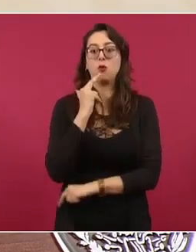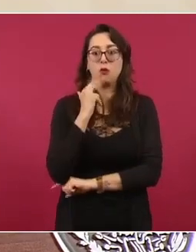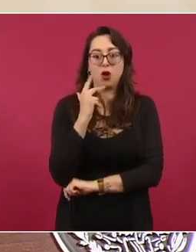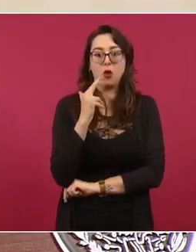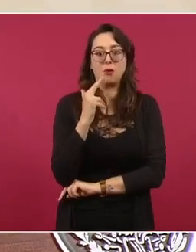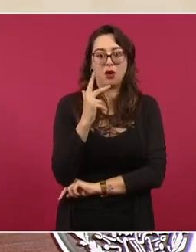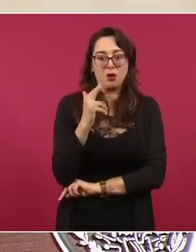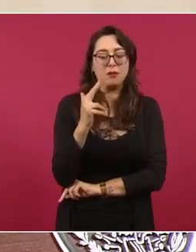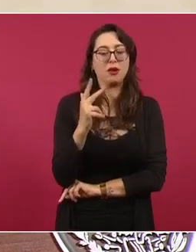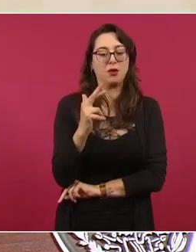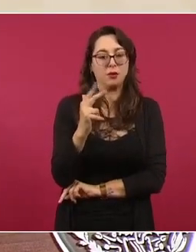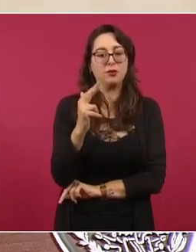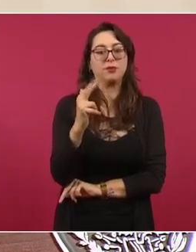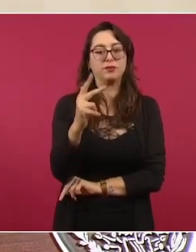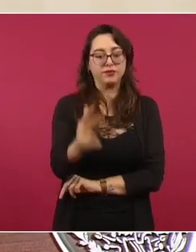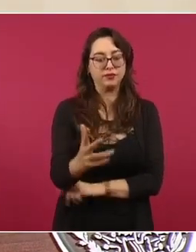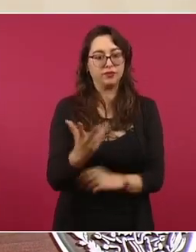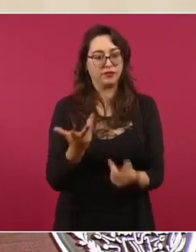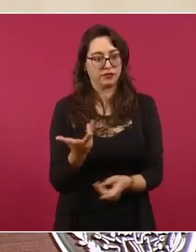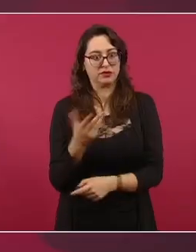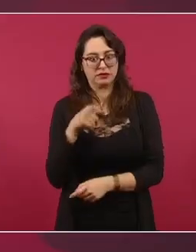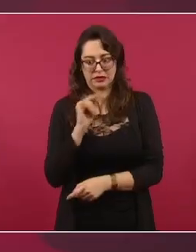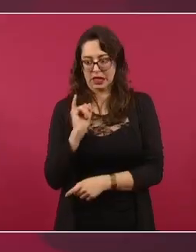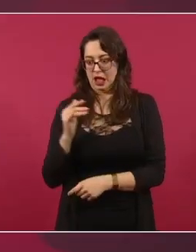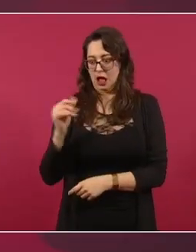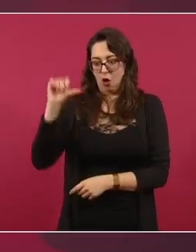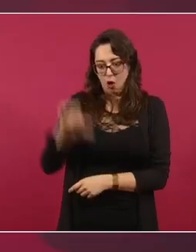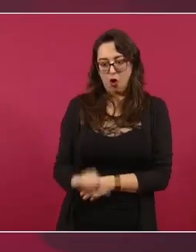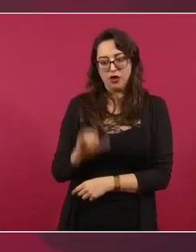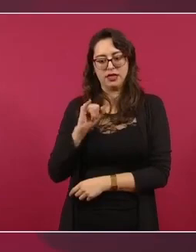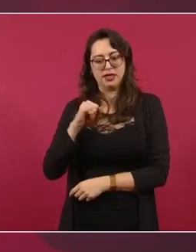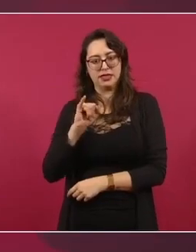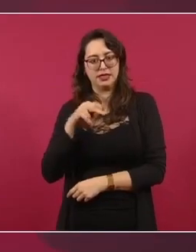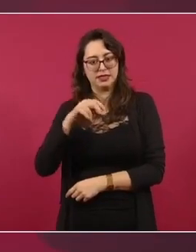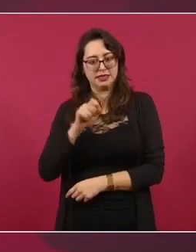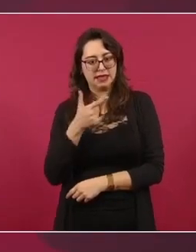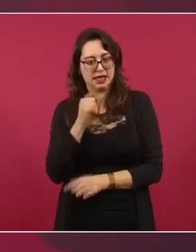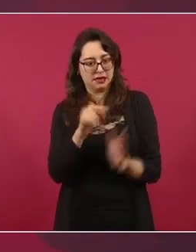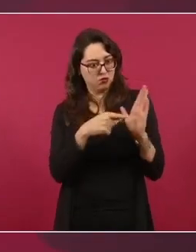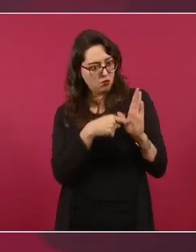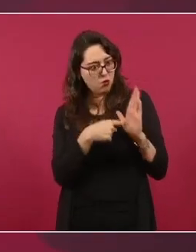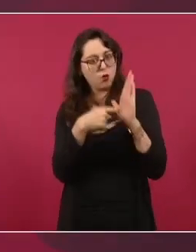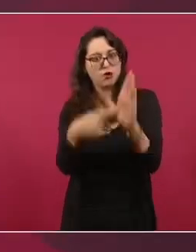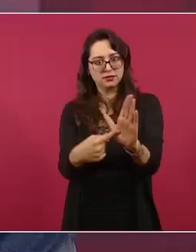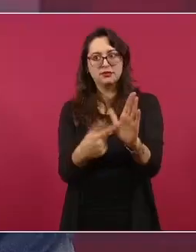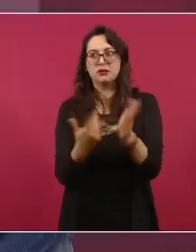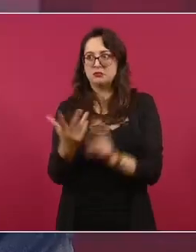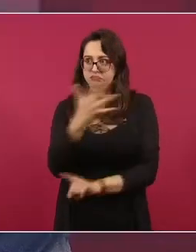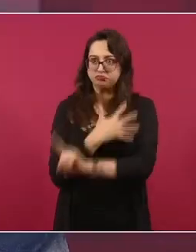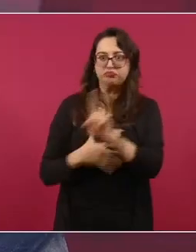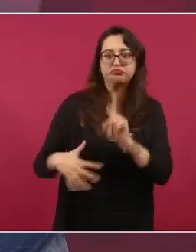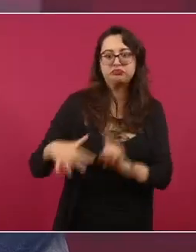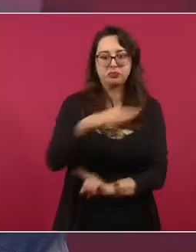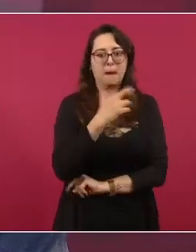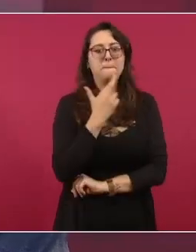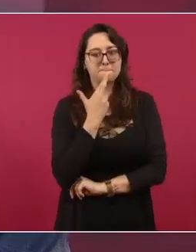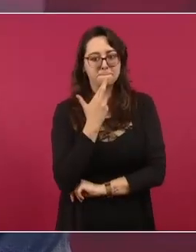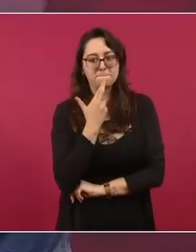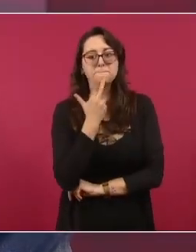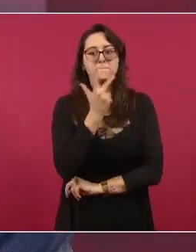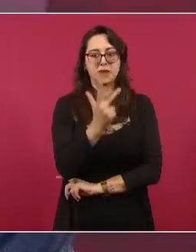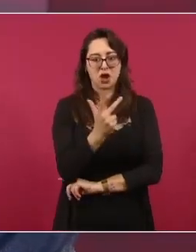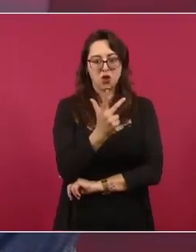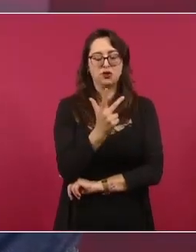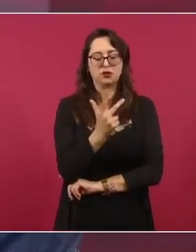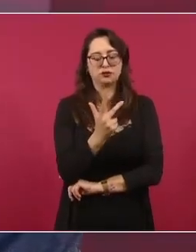lo demuestran los datos sobre incidencia